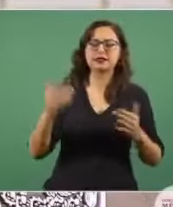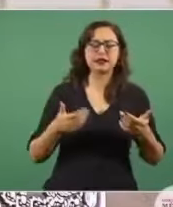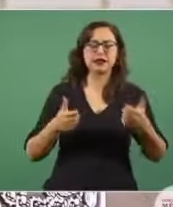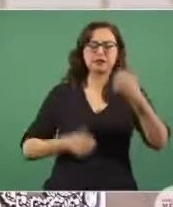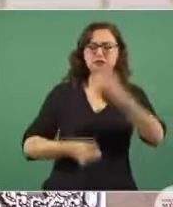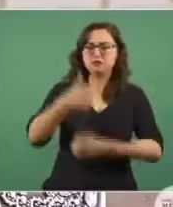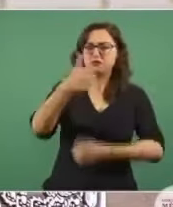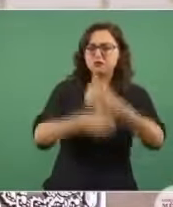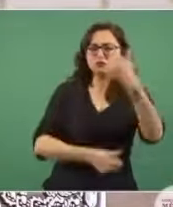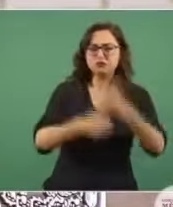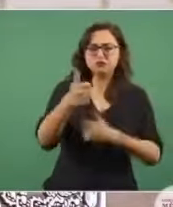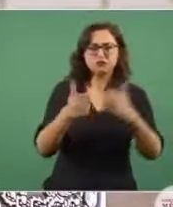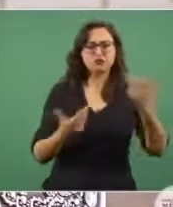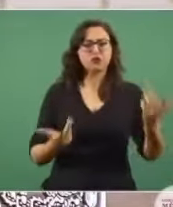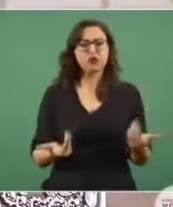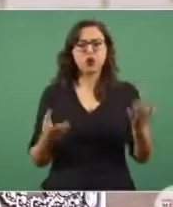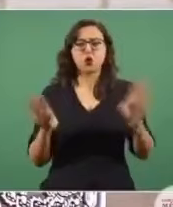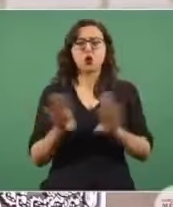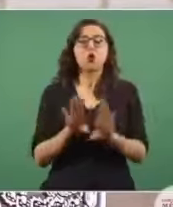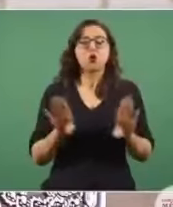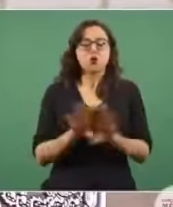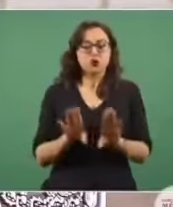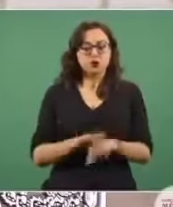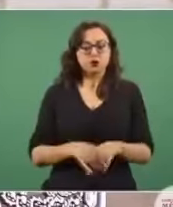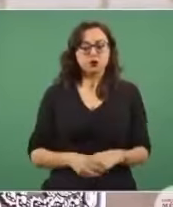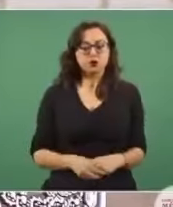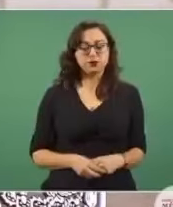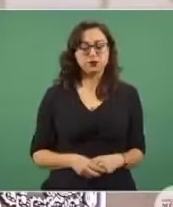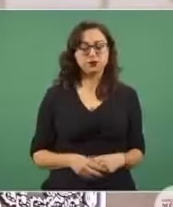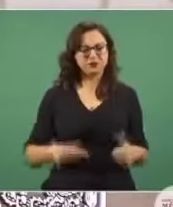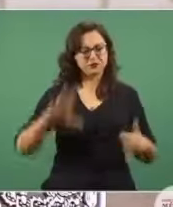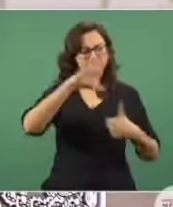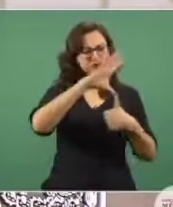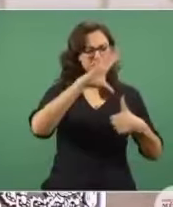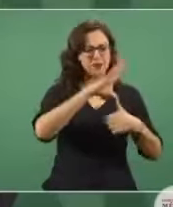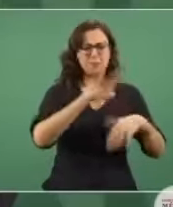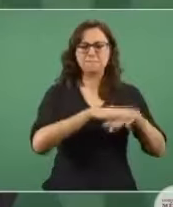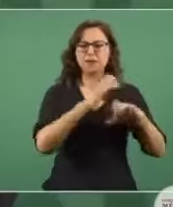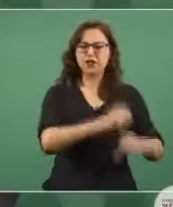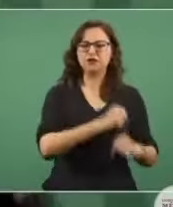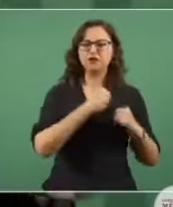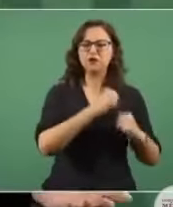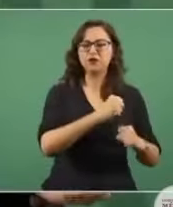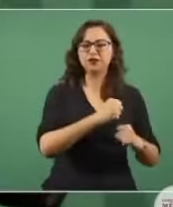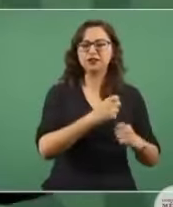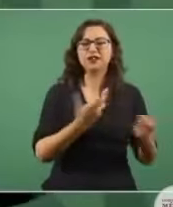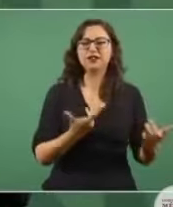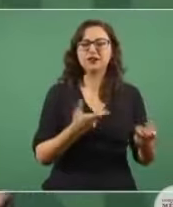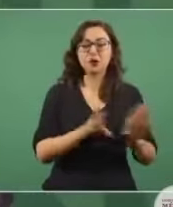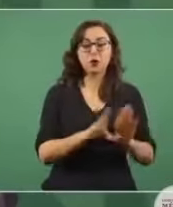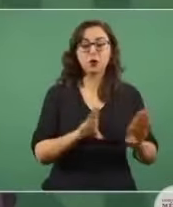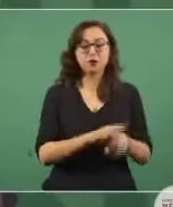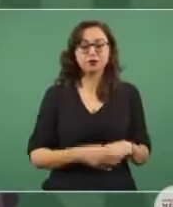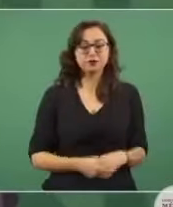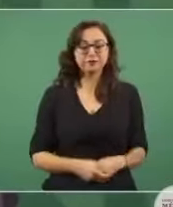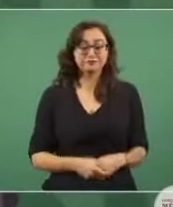¿Cómo se consolida esta región? Pues con México,